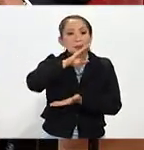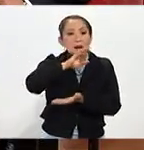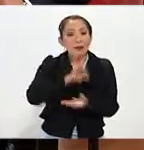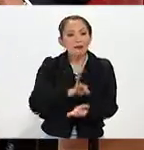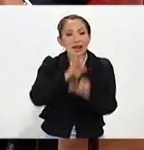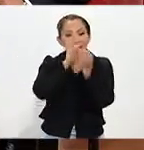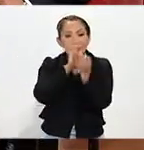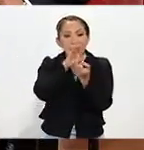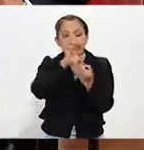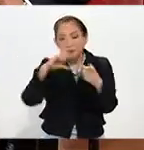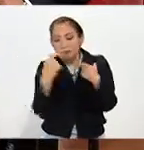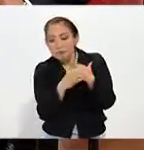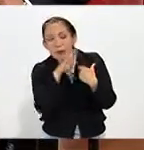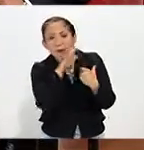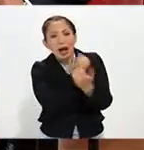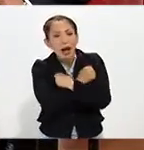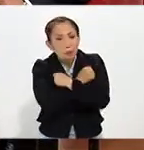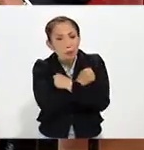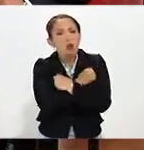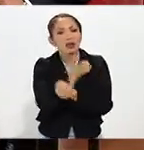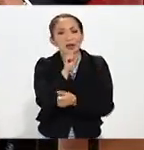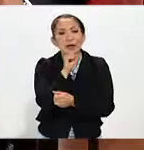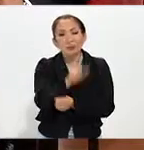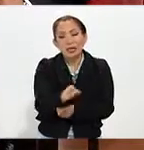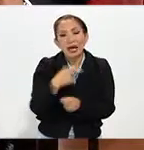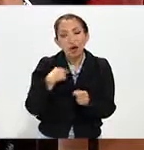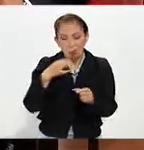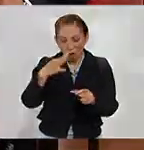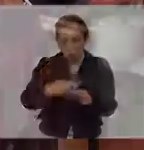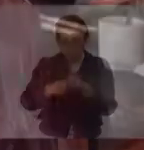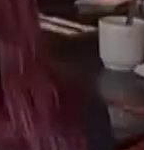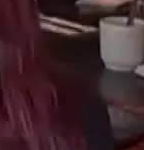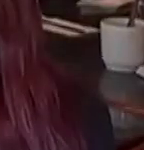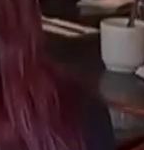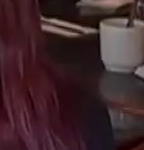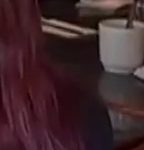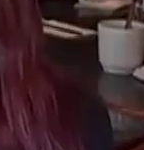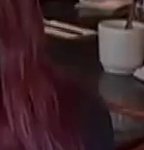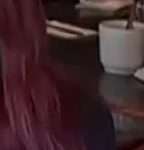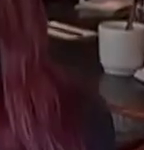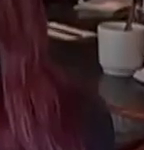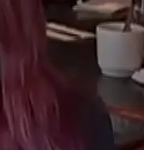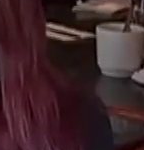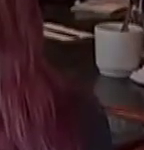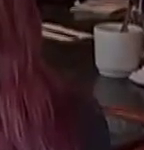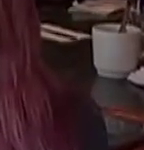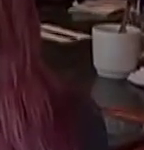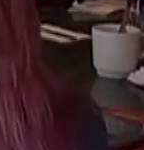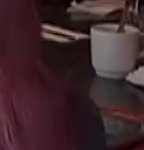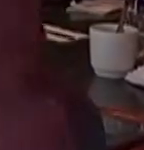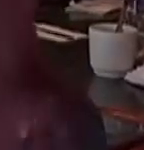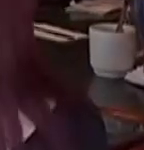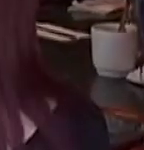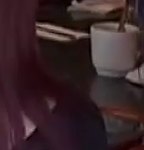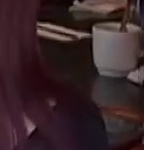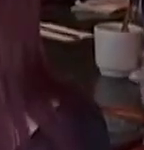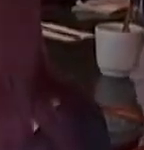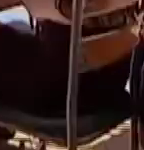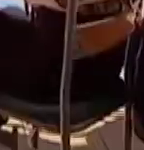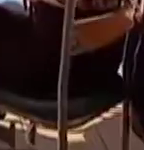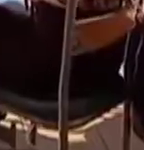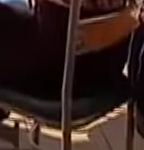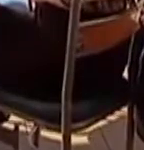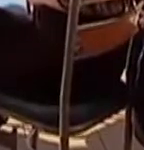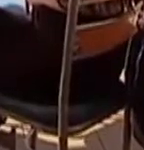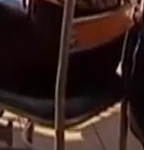y atrás, mamá, te amo. Puedes hacer también un rompecabezas. Imagínate que le regalas a tu mamá un rompecabezas y el rompecabezas